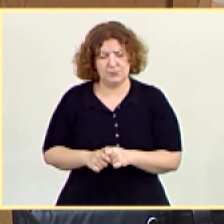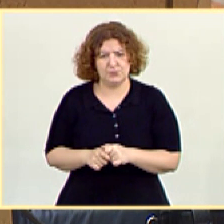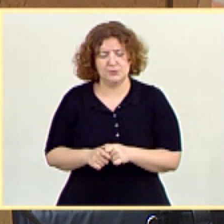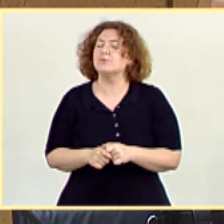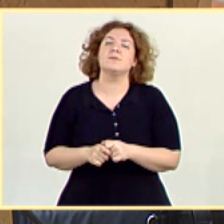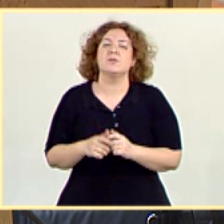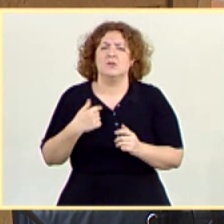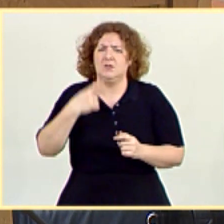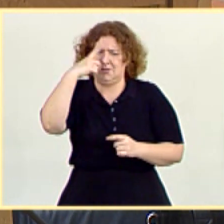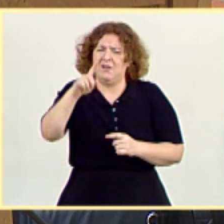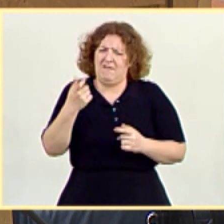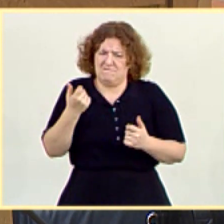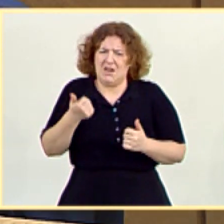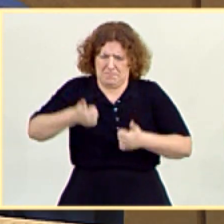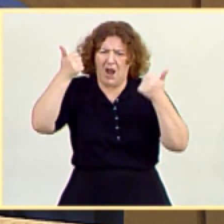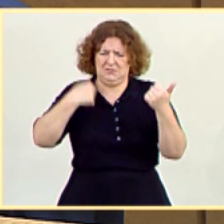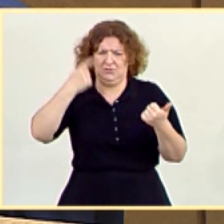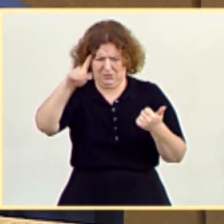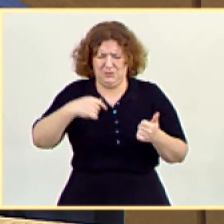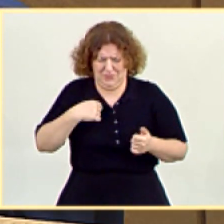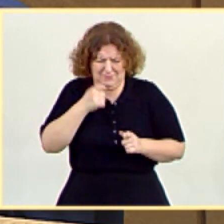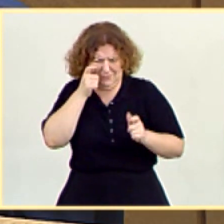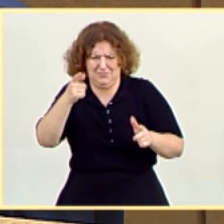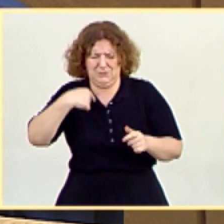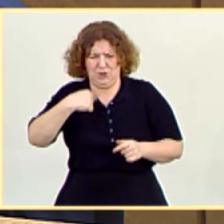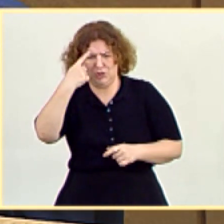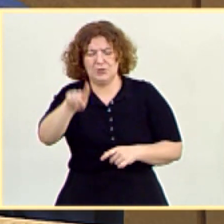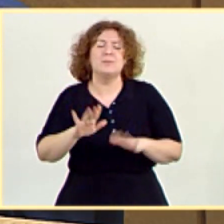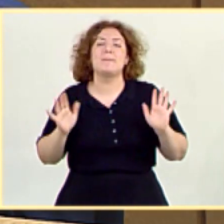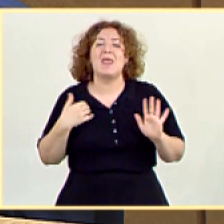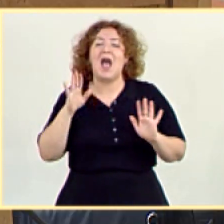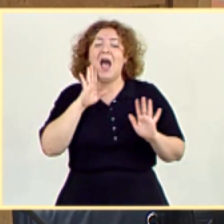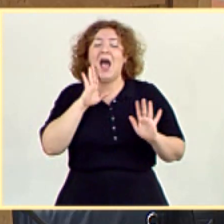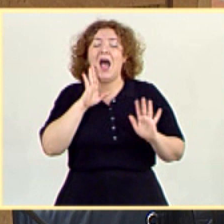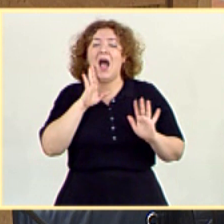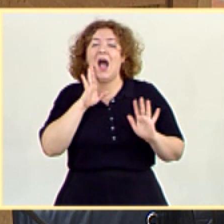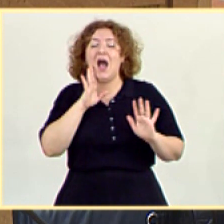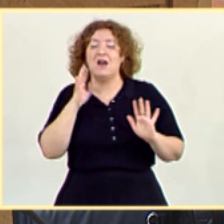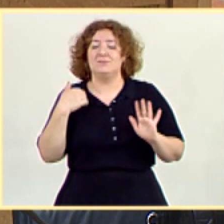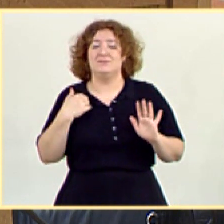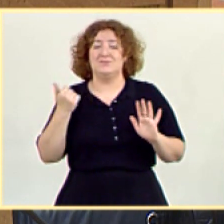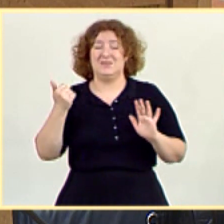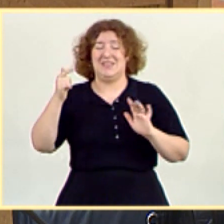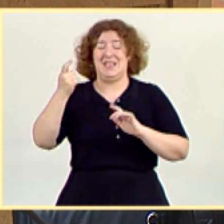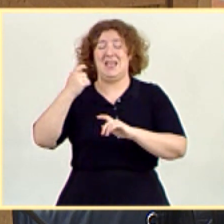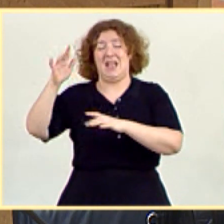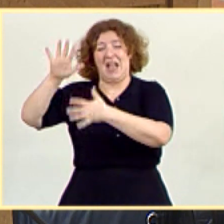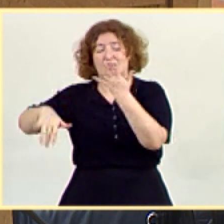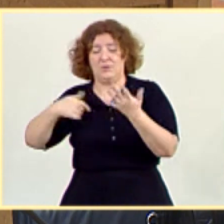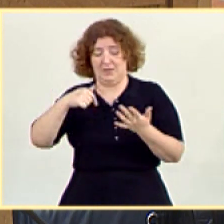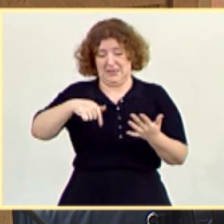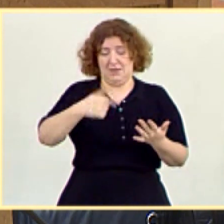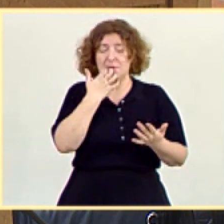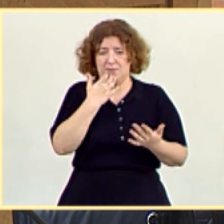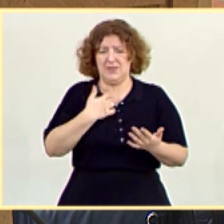seguro que hay que hacer mucho más. En el día de hoy, antes les daba los datos de prestaciones públicas en Cataluña, quiero dar